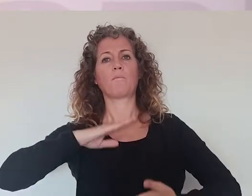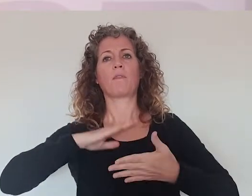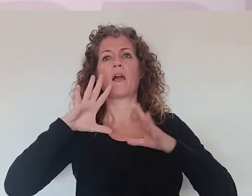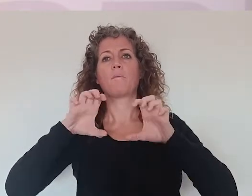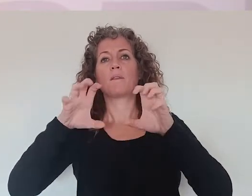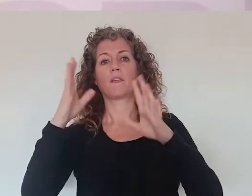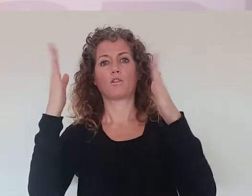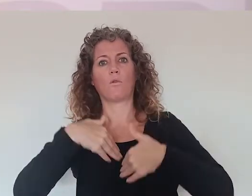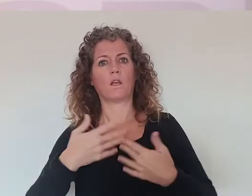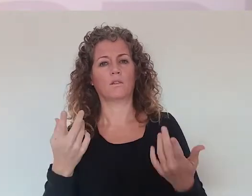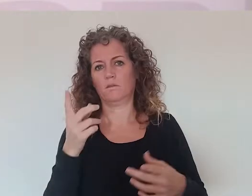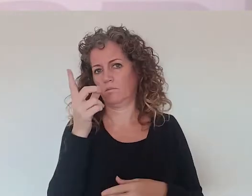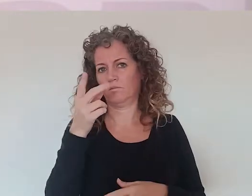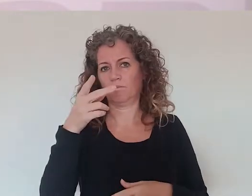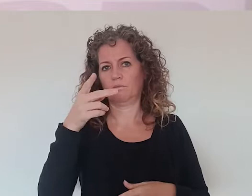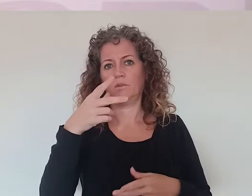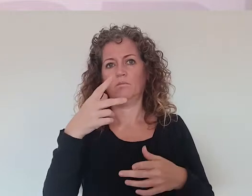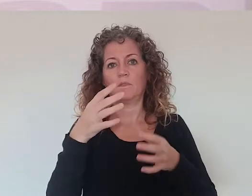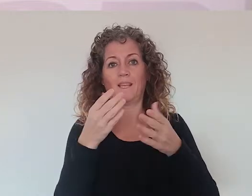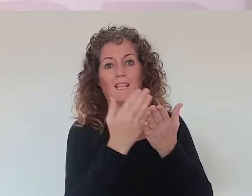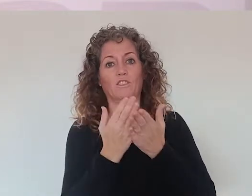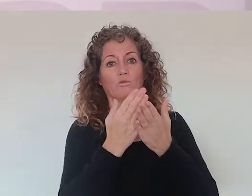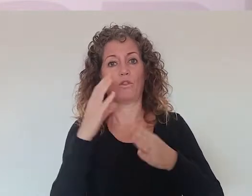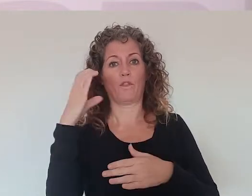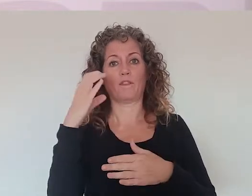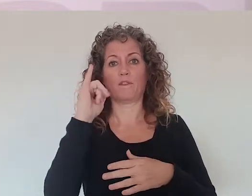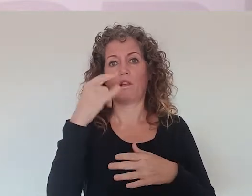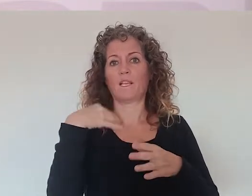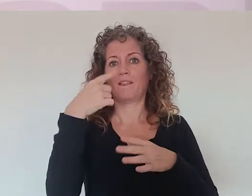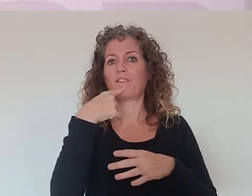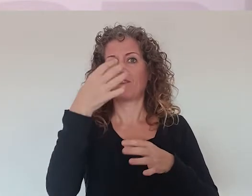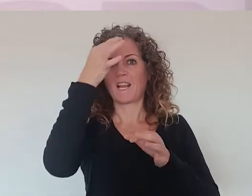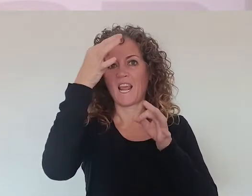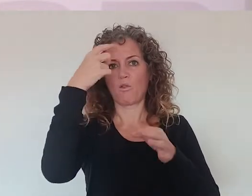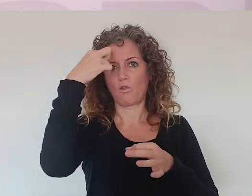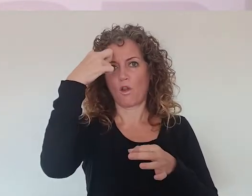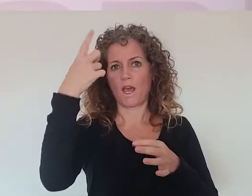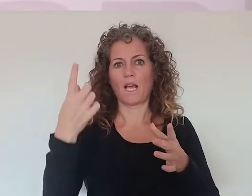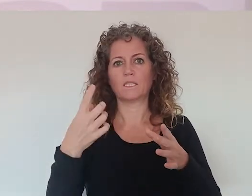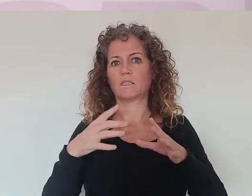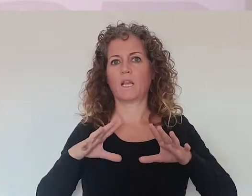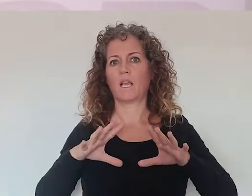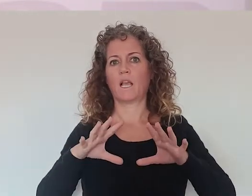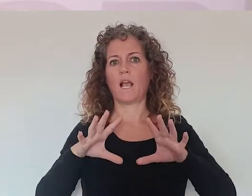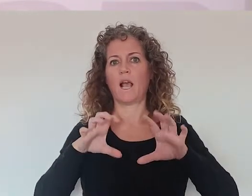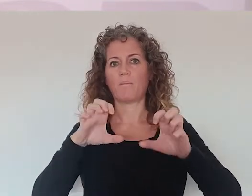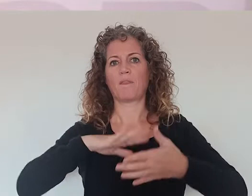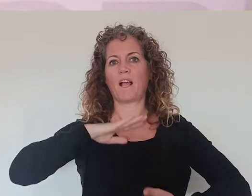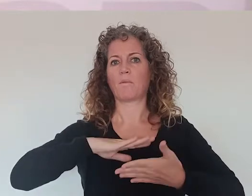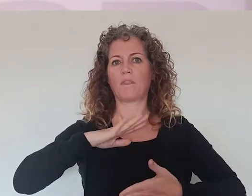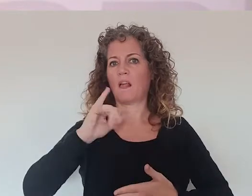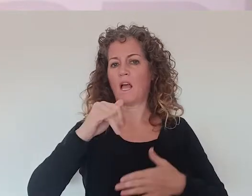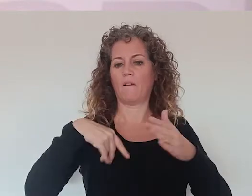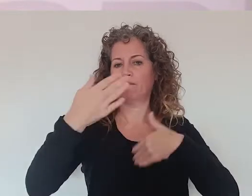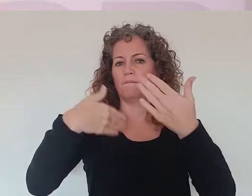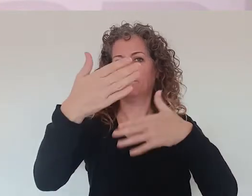tienes una incapacidad de aprender. Hay muchos estudios científicos que hablan que las neuronas se regeneran, nunca terminamos de aprender ni de tener